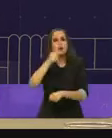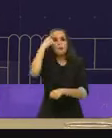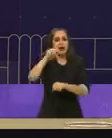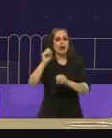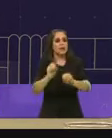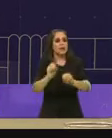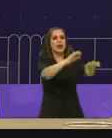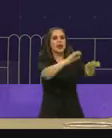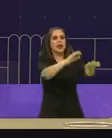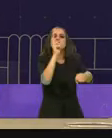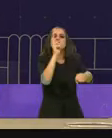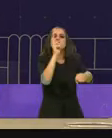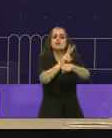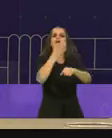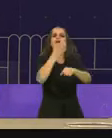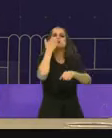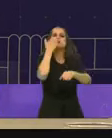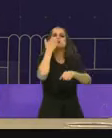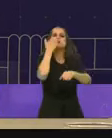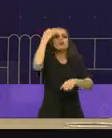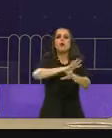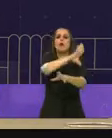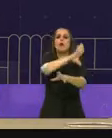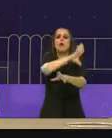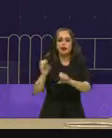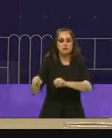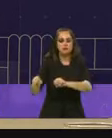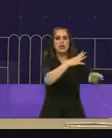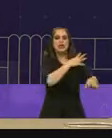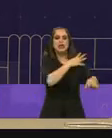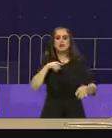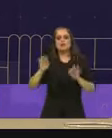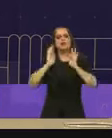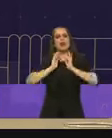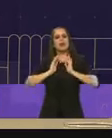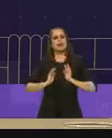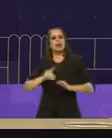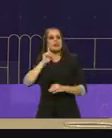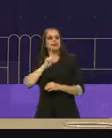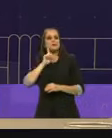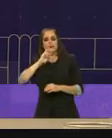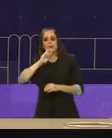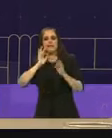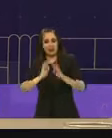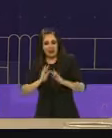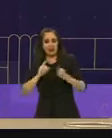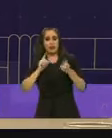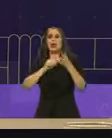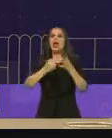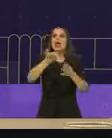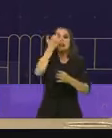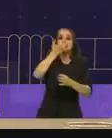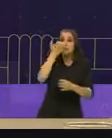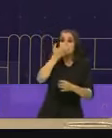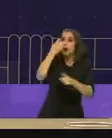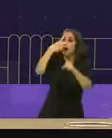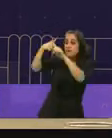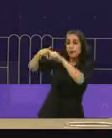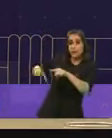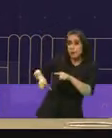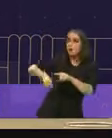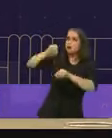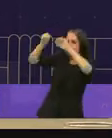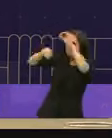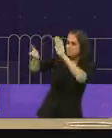escuelas de tiempo completo y una cosa más. Vamos a arreglar todas las escuelas públicas de esta ciudad